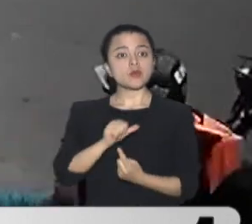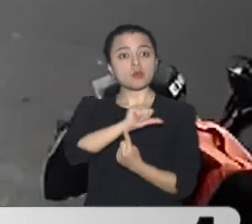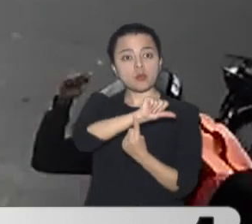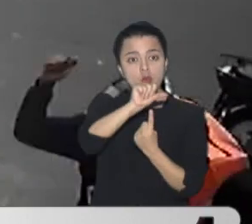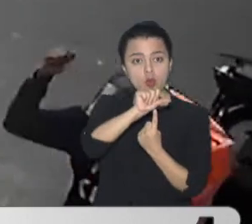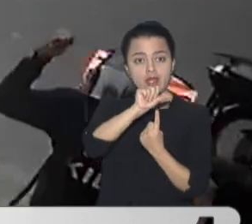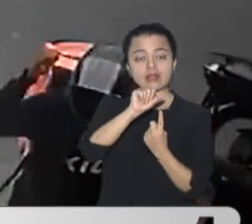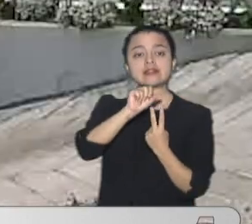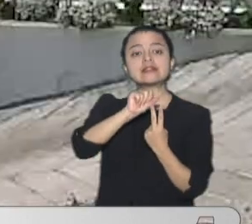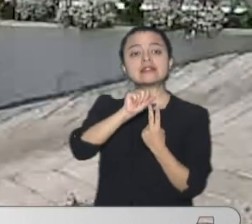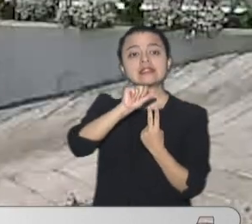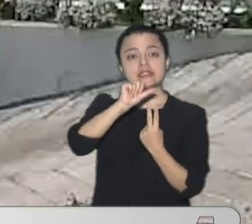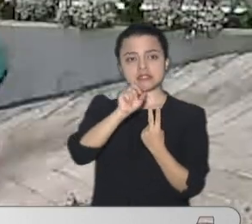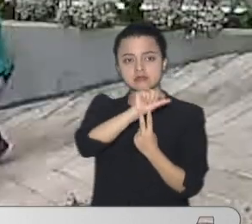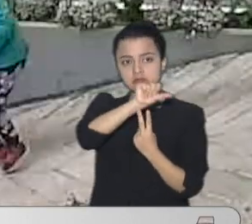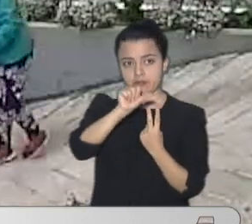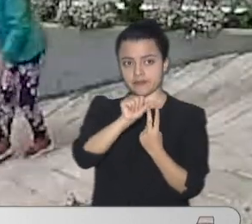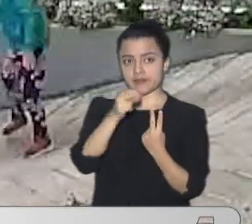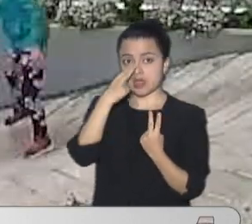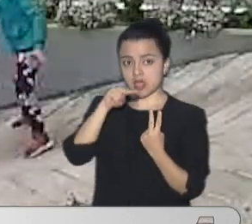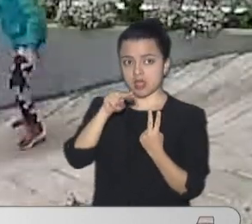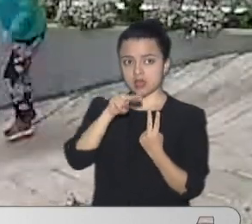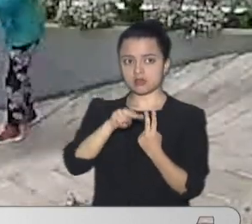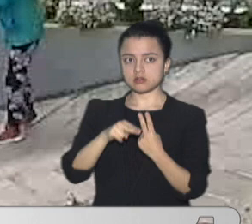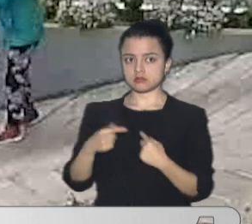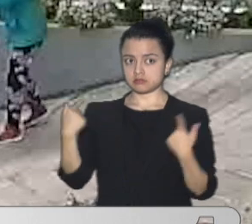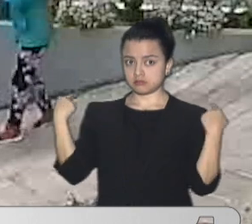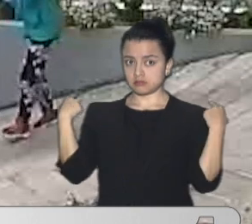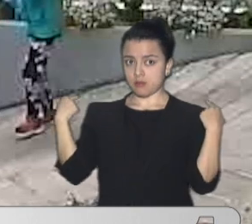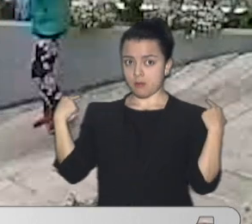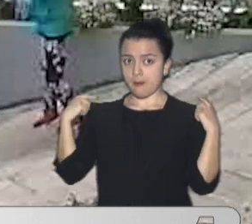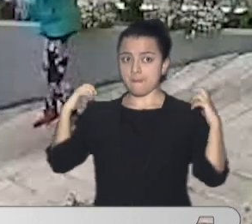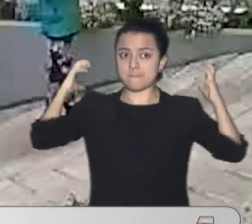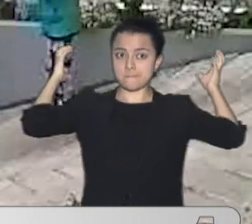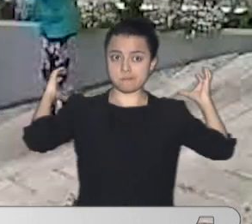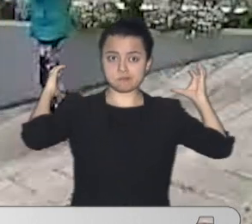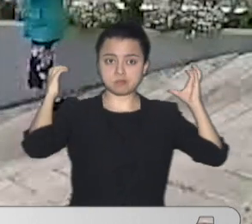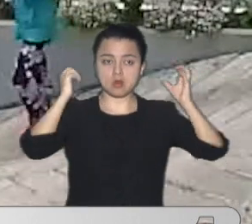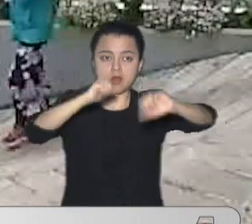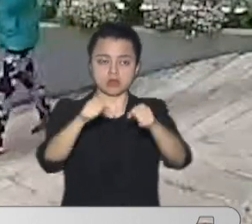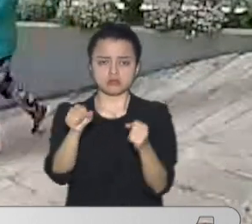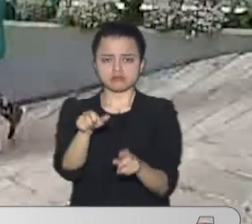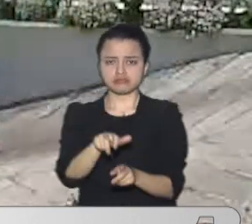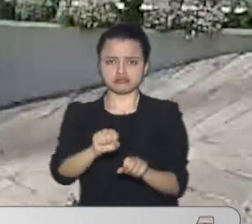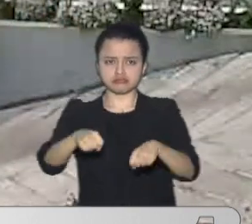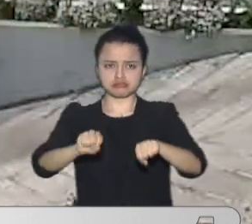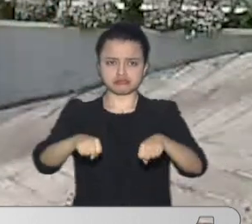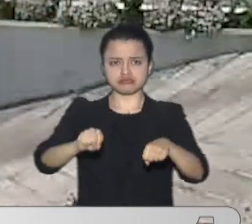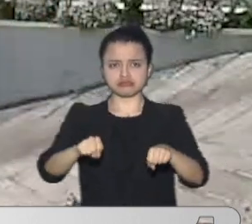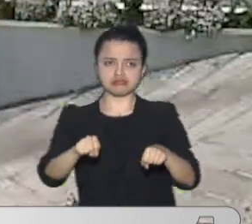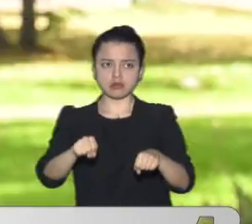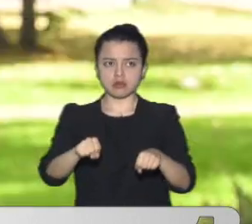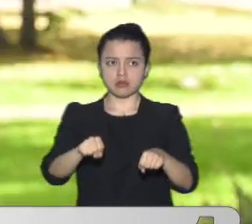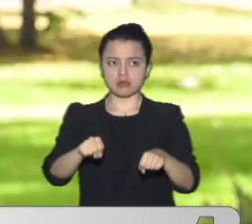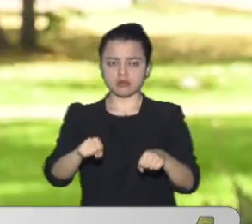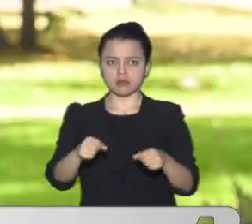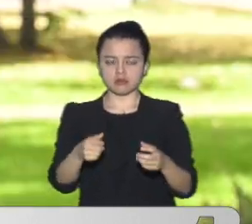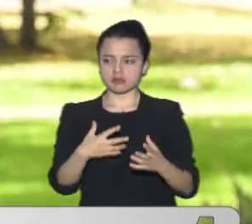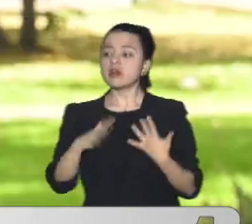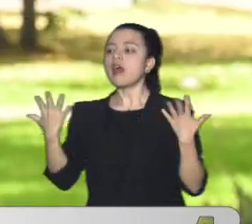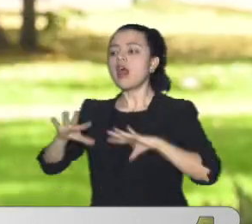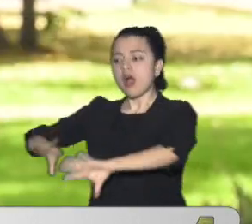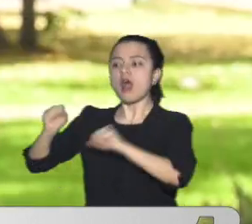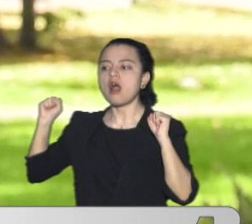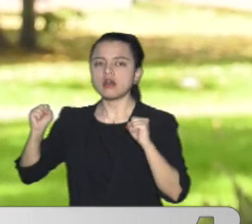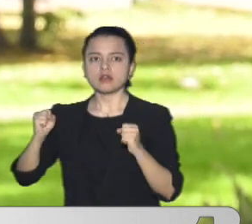sujetos Que se hacían pasar Como domiciliarios Para hurtarles Sus pertenencias En el sector Nicolás De Federmán No tener Una